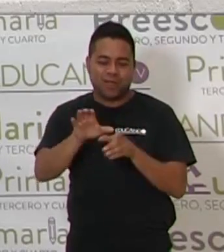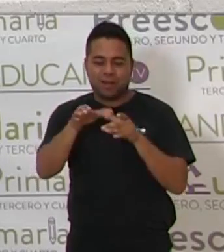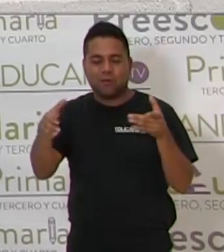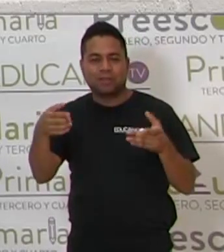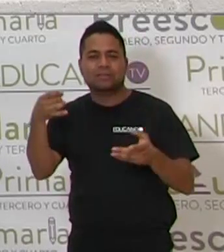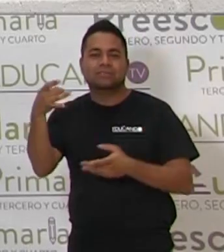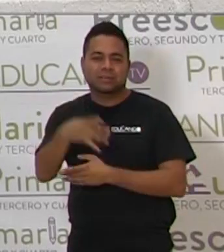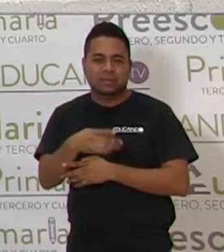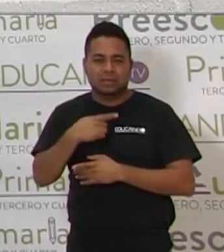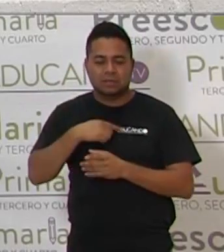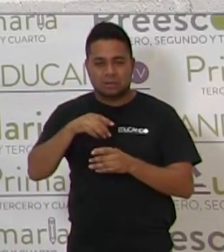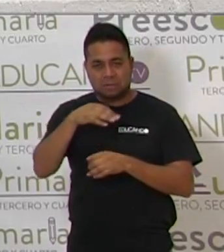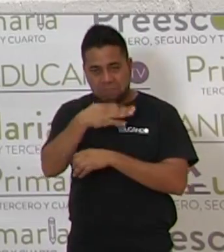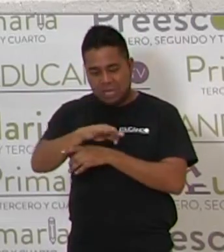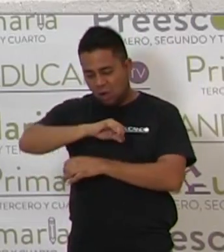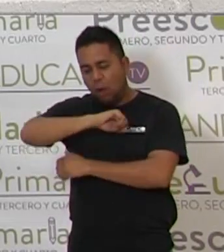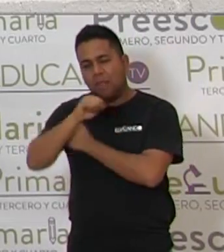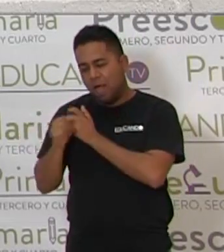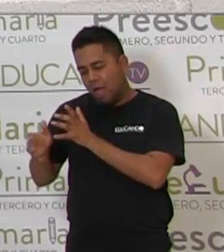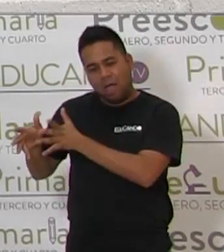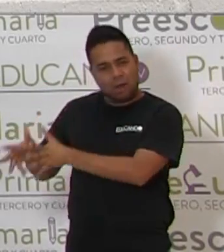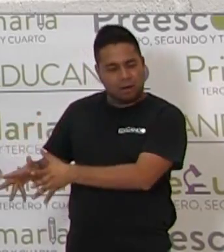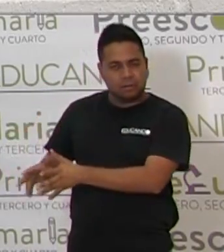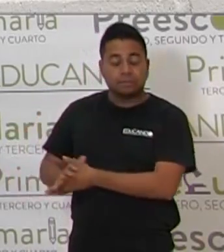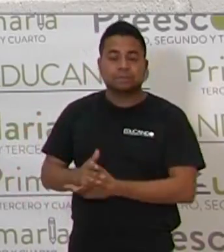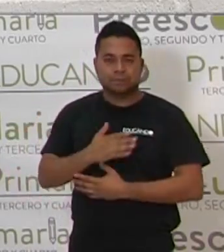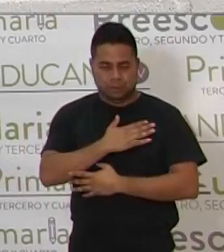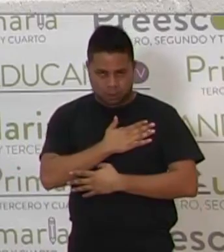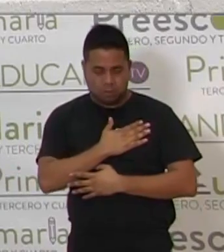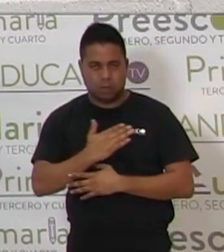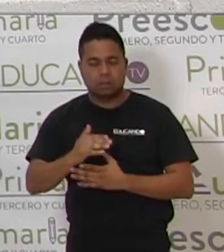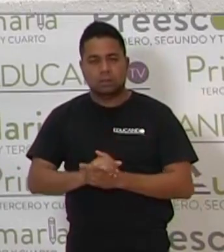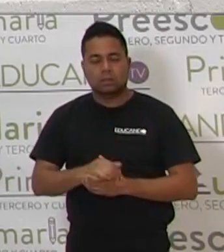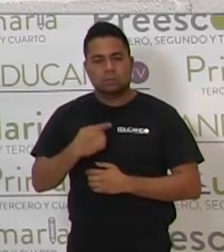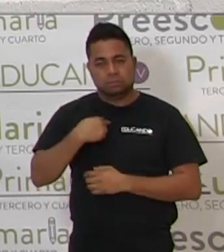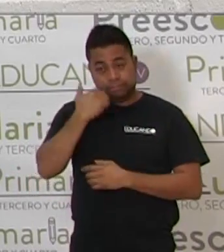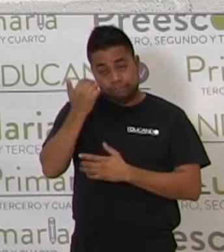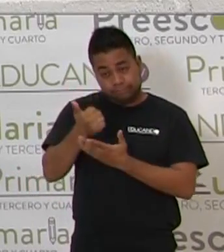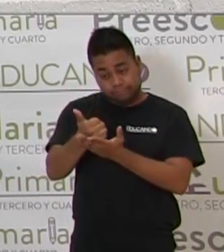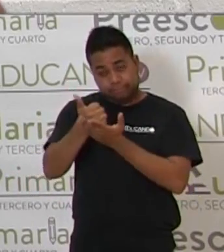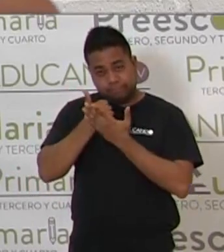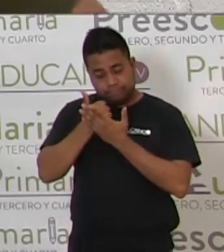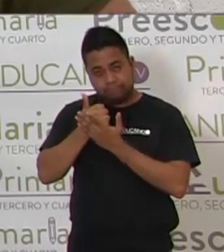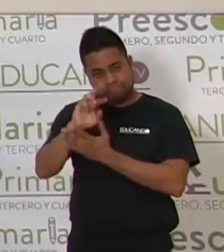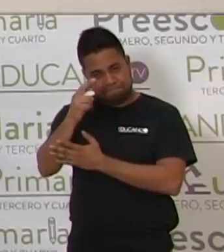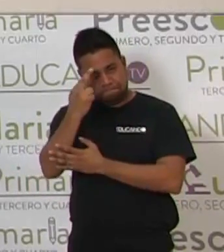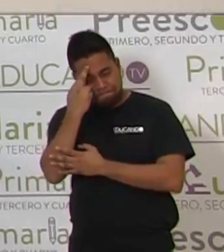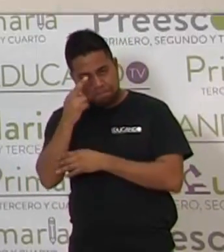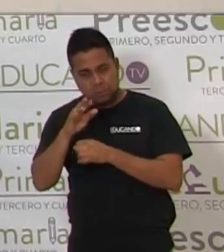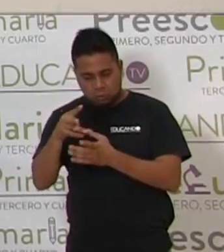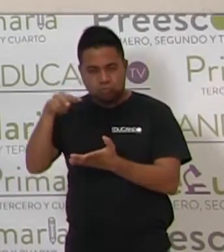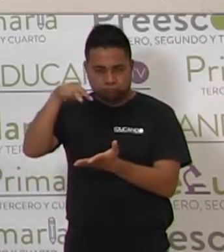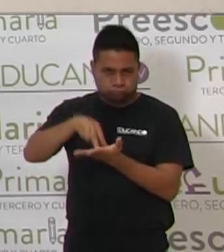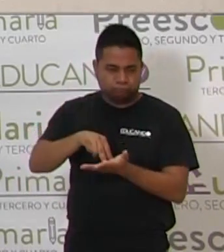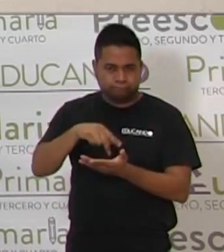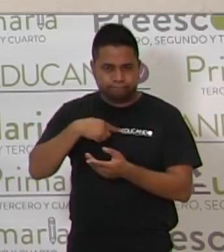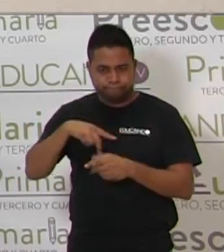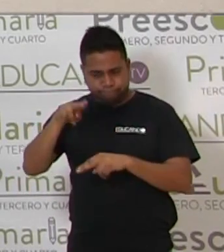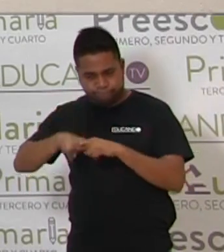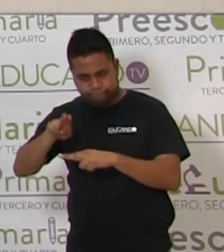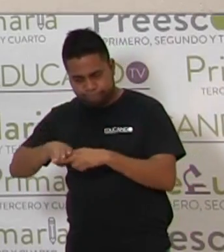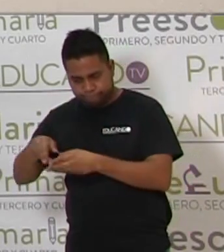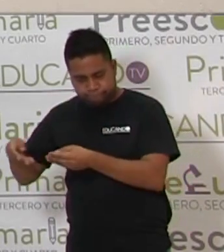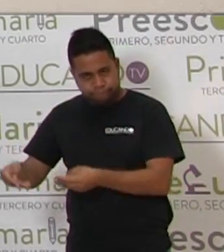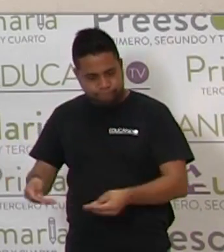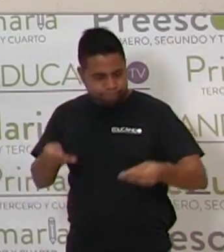el cuento de Yuma. Lo voy a guardar aquí en mi cajón, aquí lo pongo. Y bueno, quiero que me ayudes a recordar, me voy a poner de pie y voy a